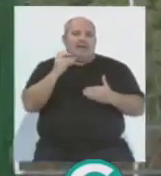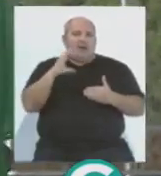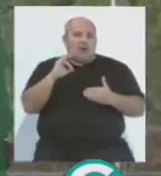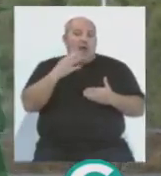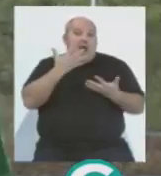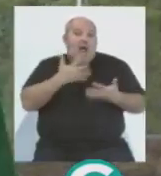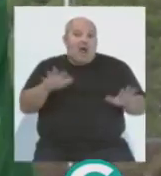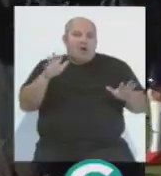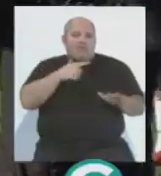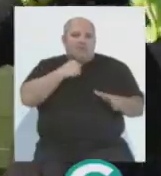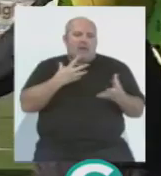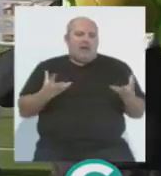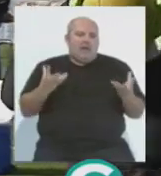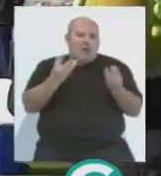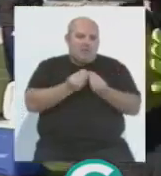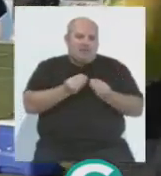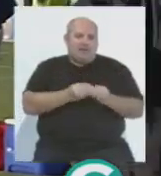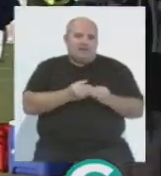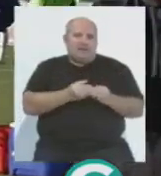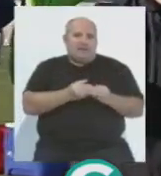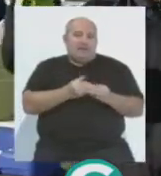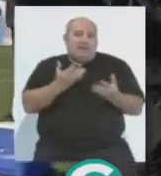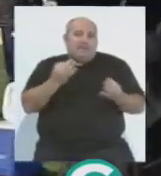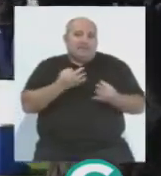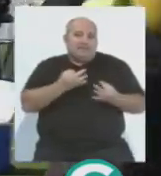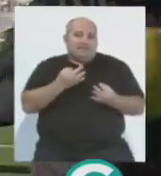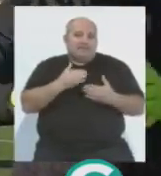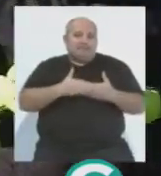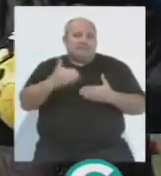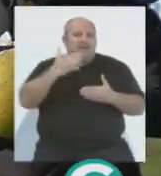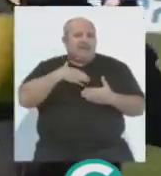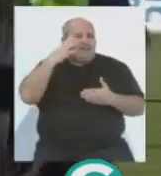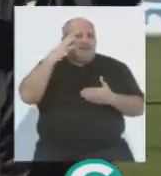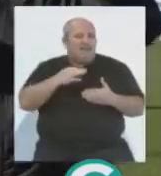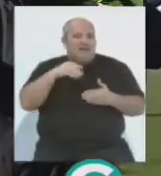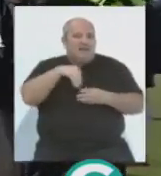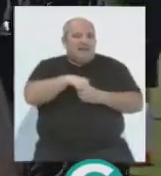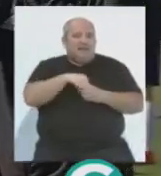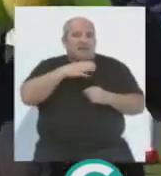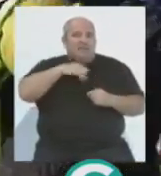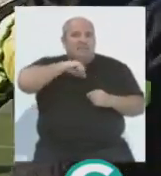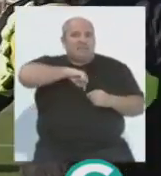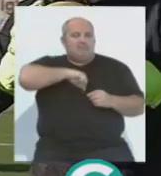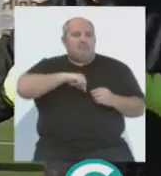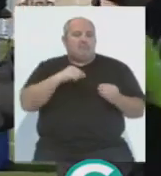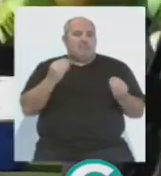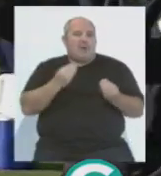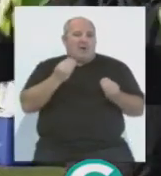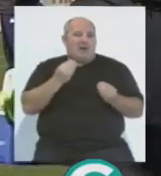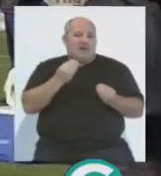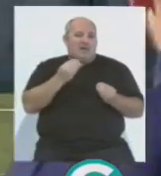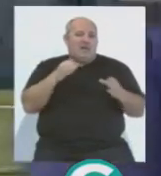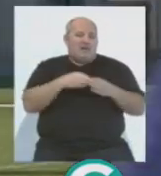aunque me gustaría verlo también acompañando a Keko. que pasa que, bueno, sí que creo que aparte de que Sergio mejora a todo el equipo,